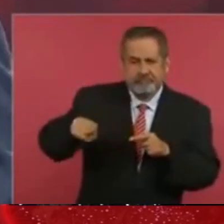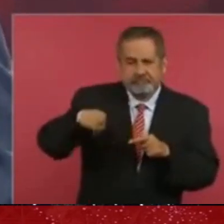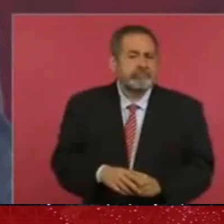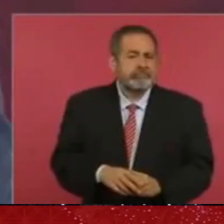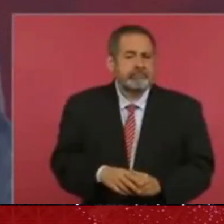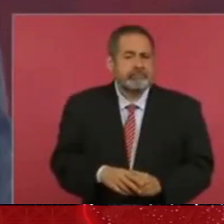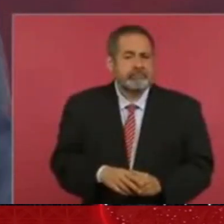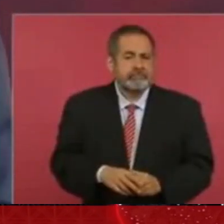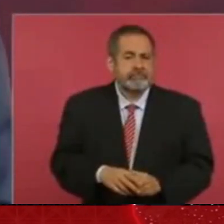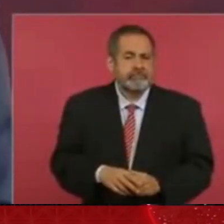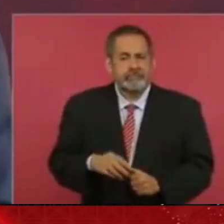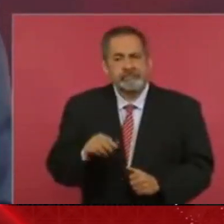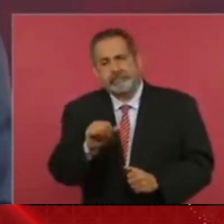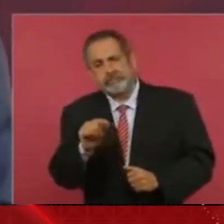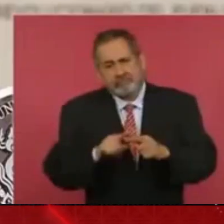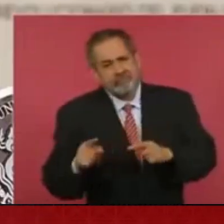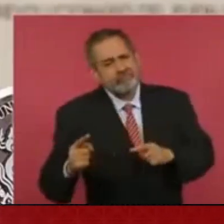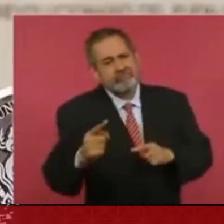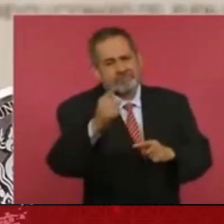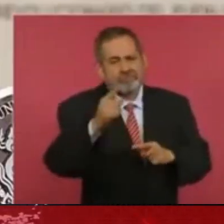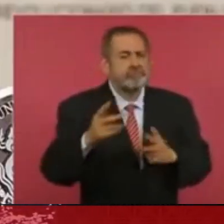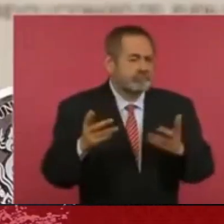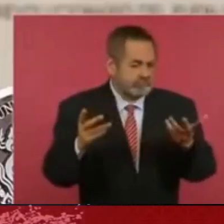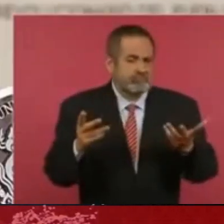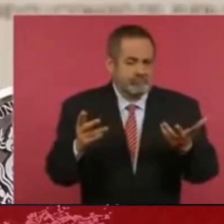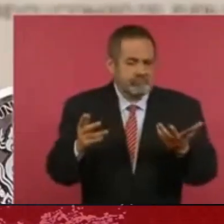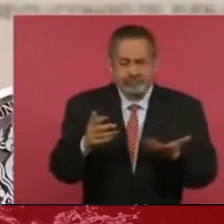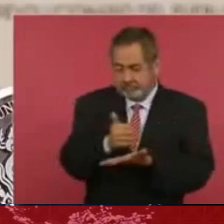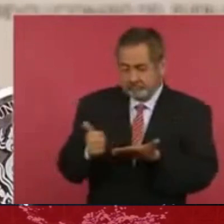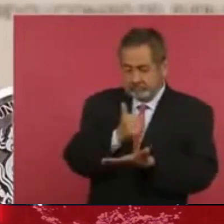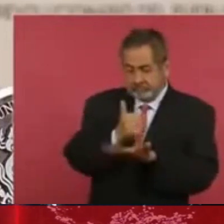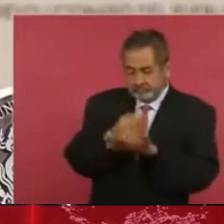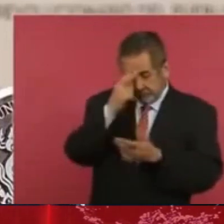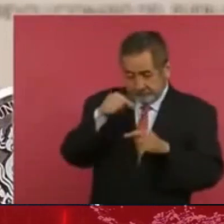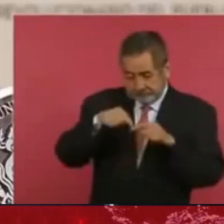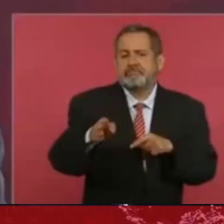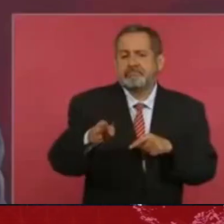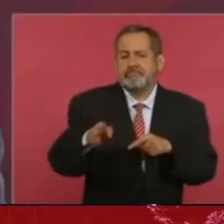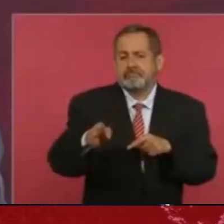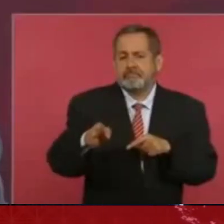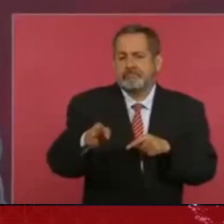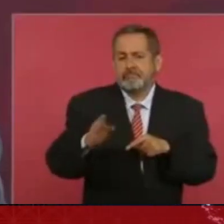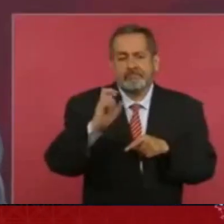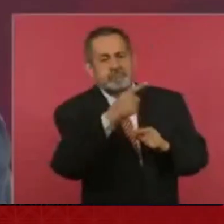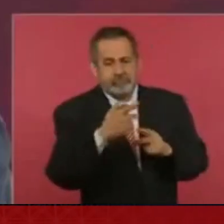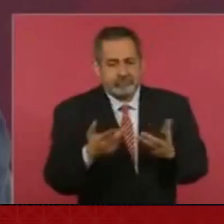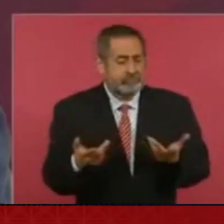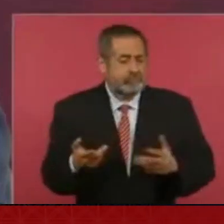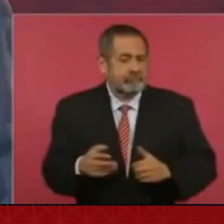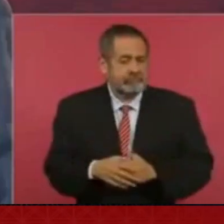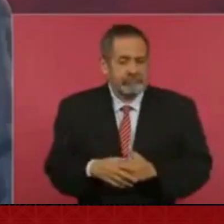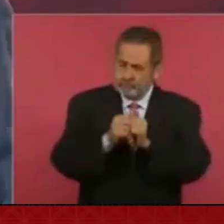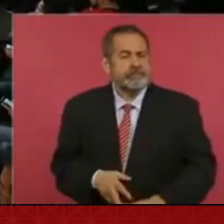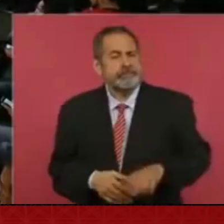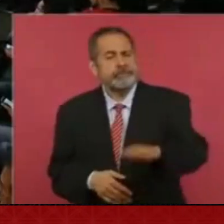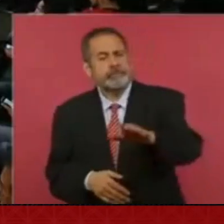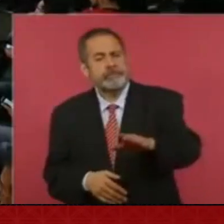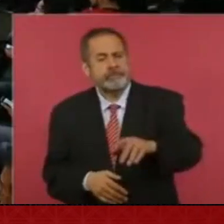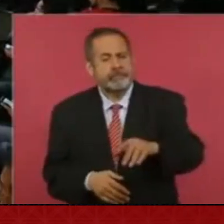Monterrey, hasta Nuevo Laredo. De la Ciudad de México hasta Chihuahua, en tren.